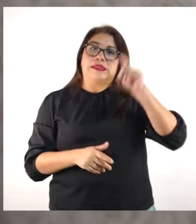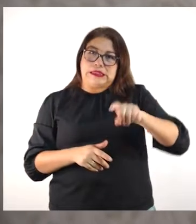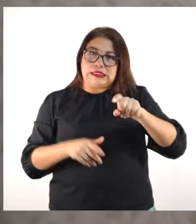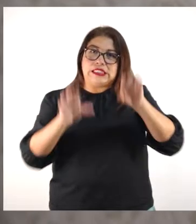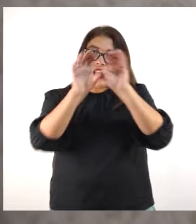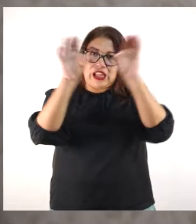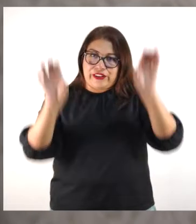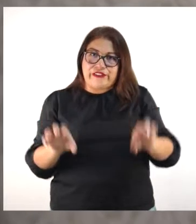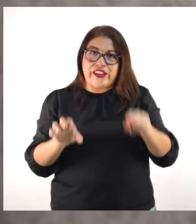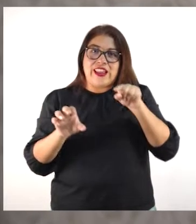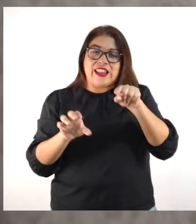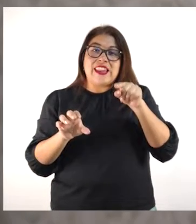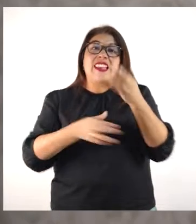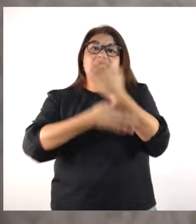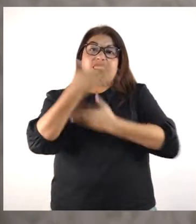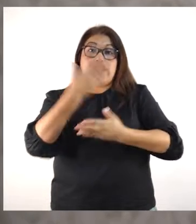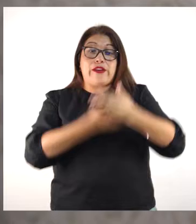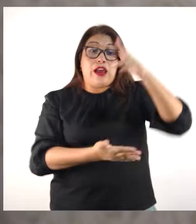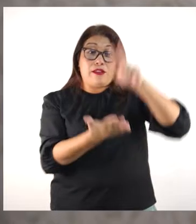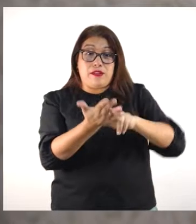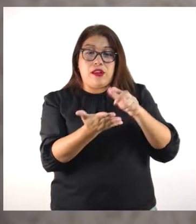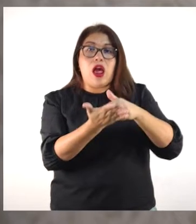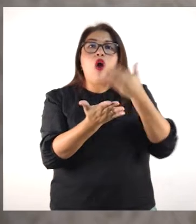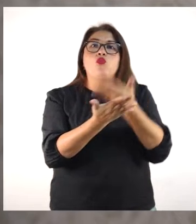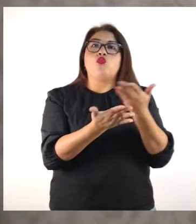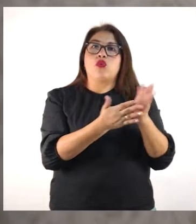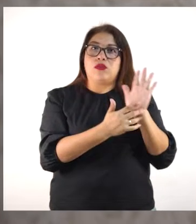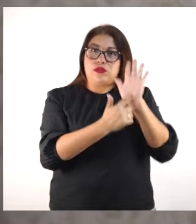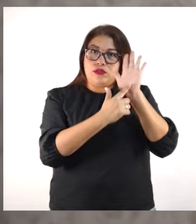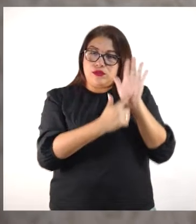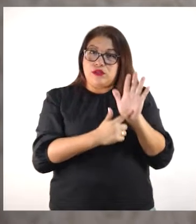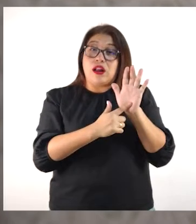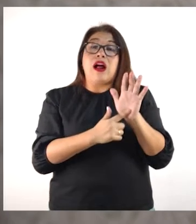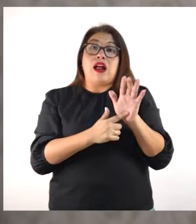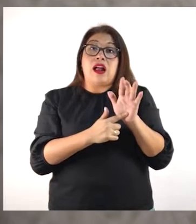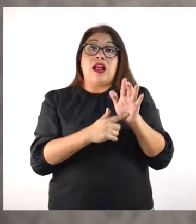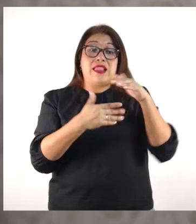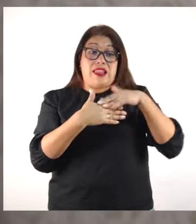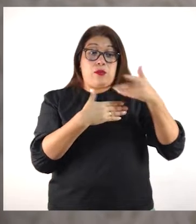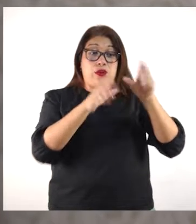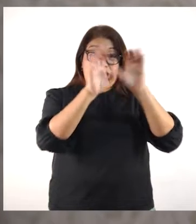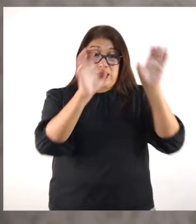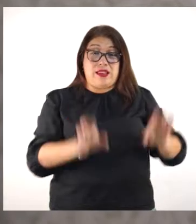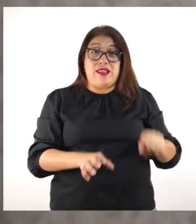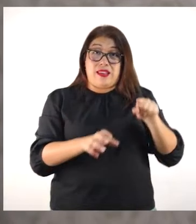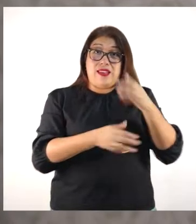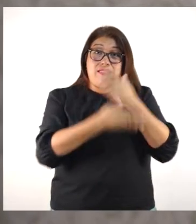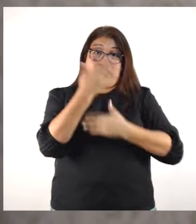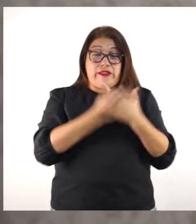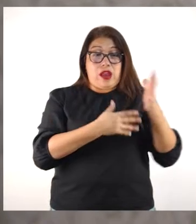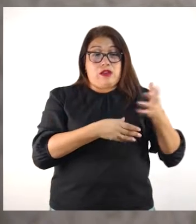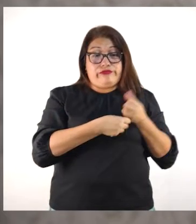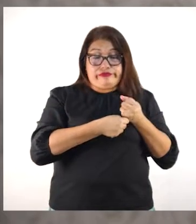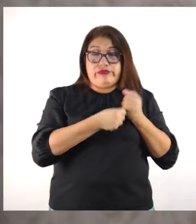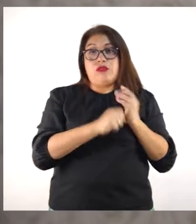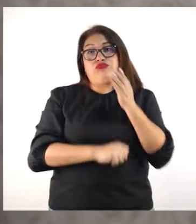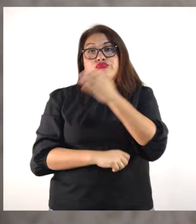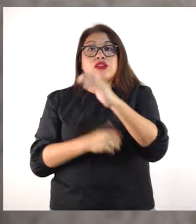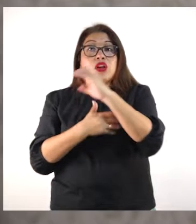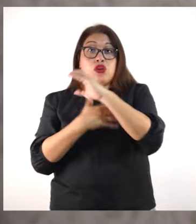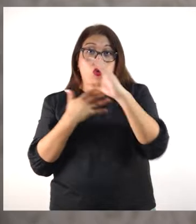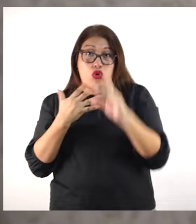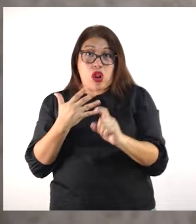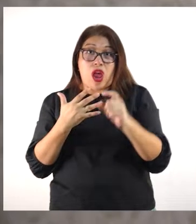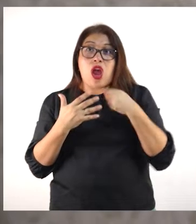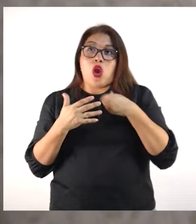es el certificado de la discapacidad. Luego, con ese documento, ir a Conadis y solicitar su inscripción.